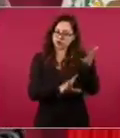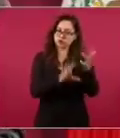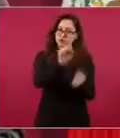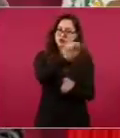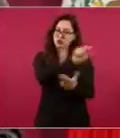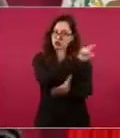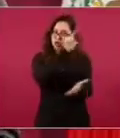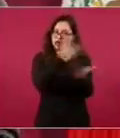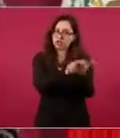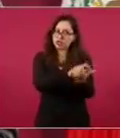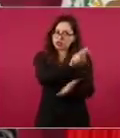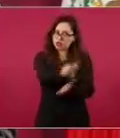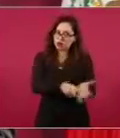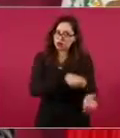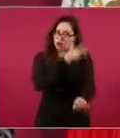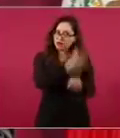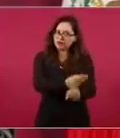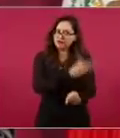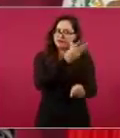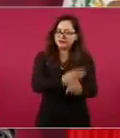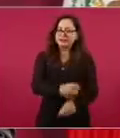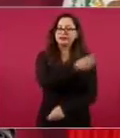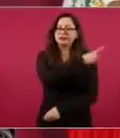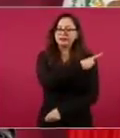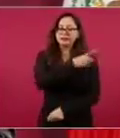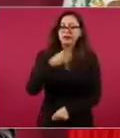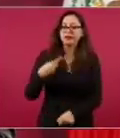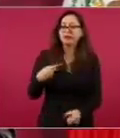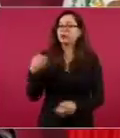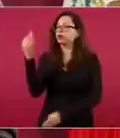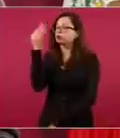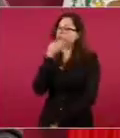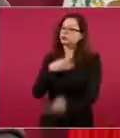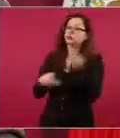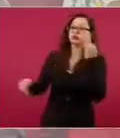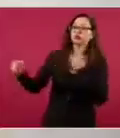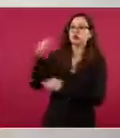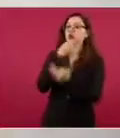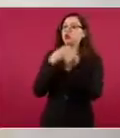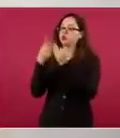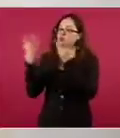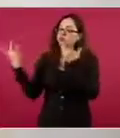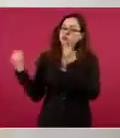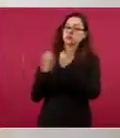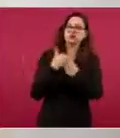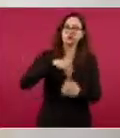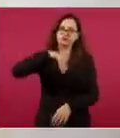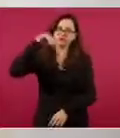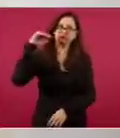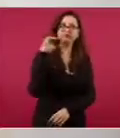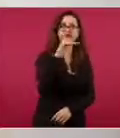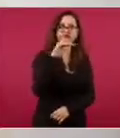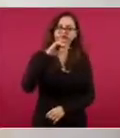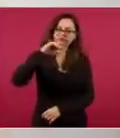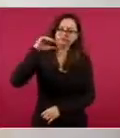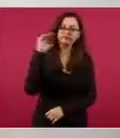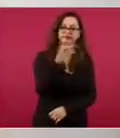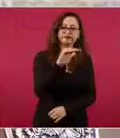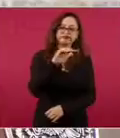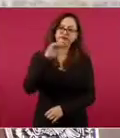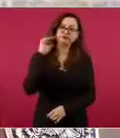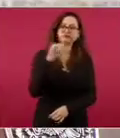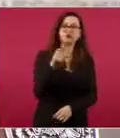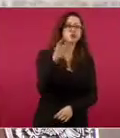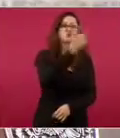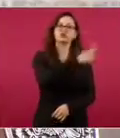constancia de que están actuando de